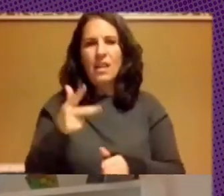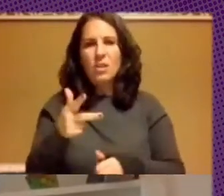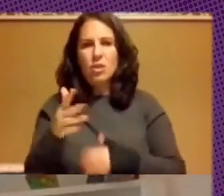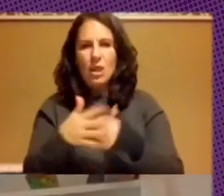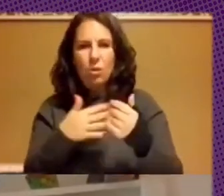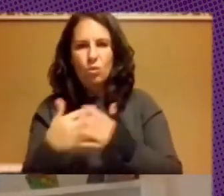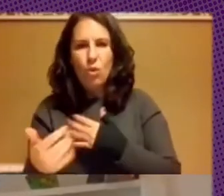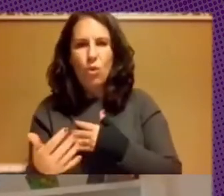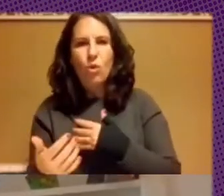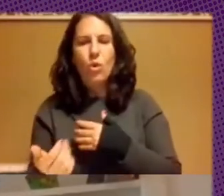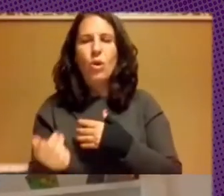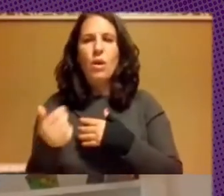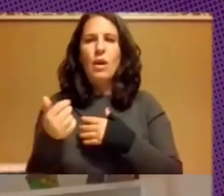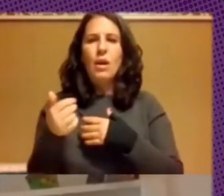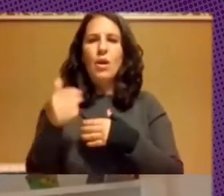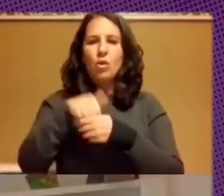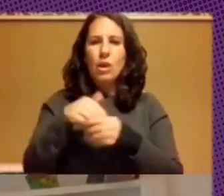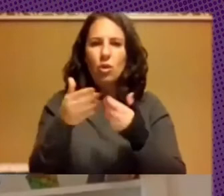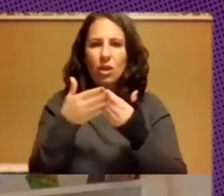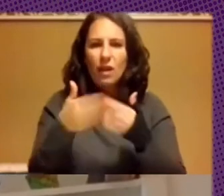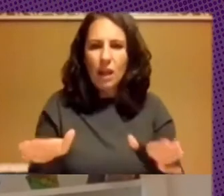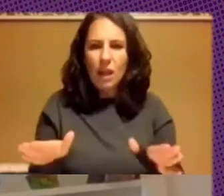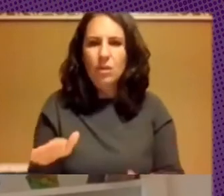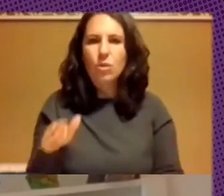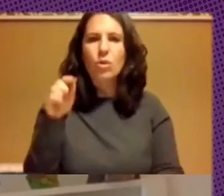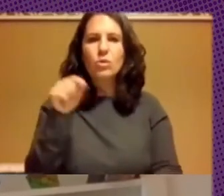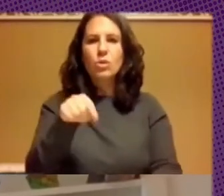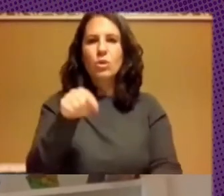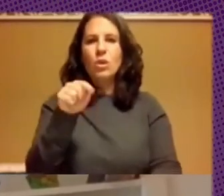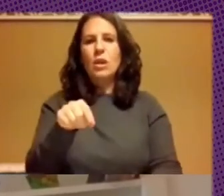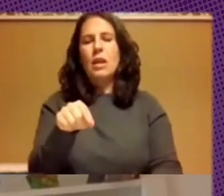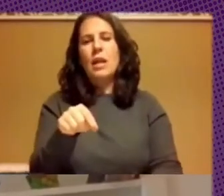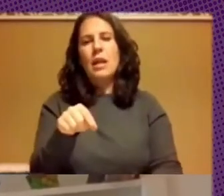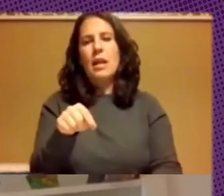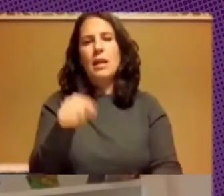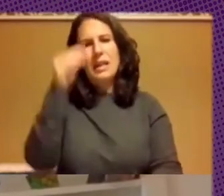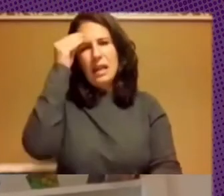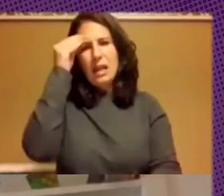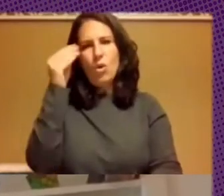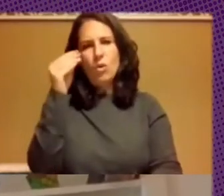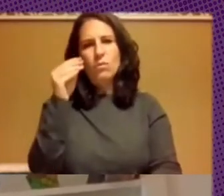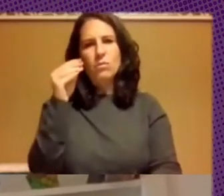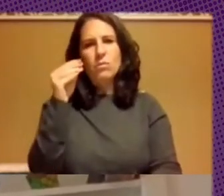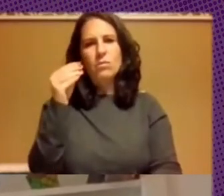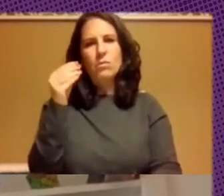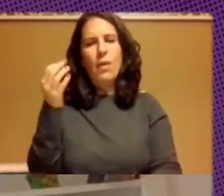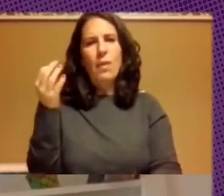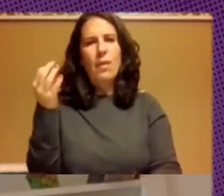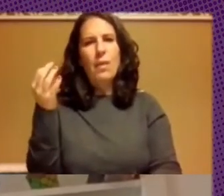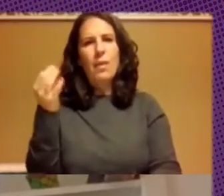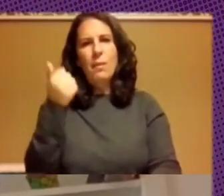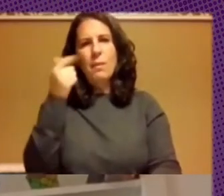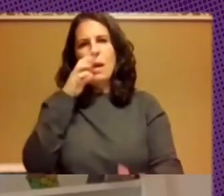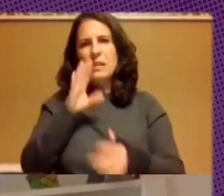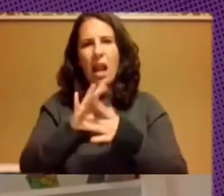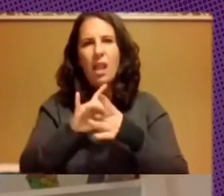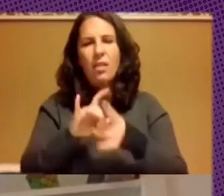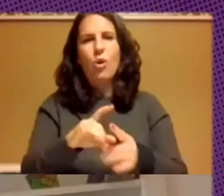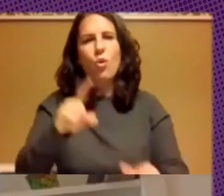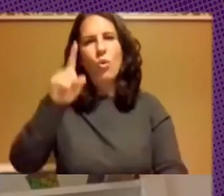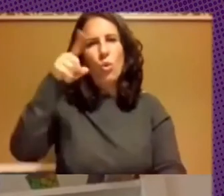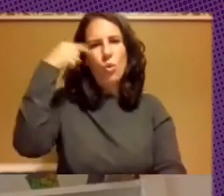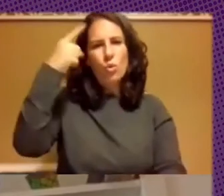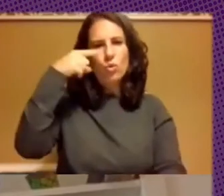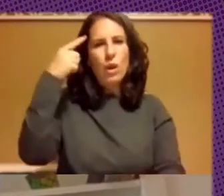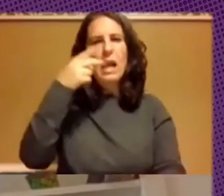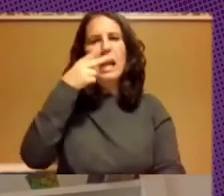de los contenidos abiertos etcétera ahí se abren una serie de desafíos que yo creo que tienen que ver con una cultura que nos interesa